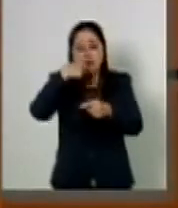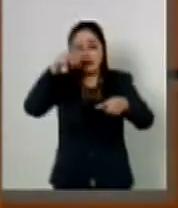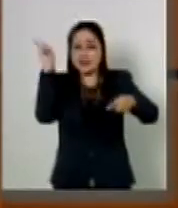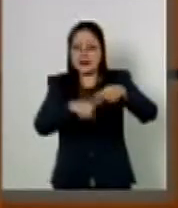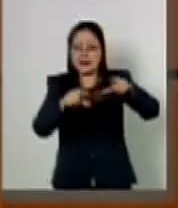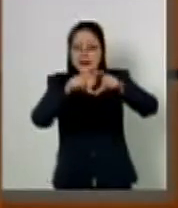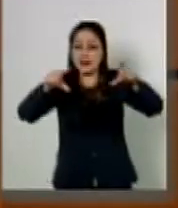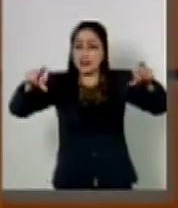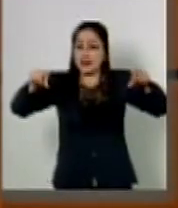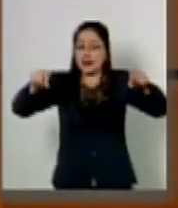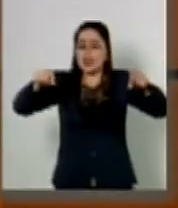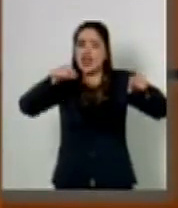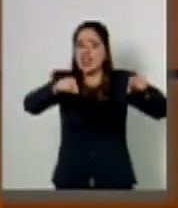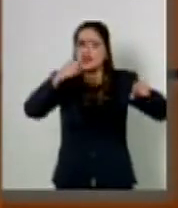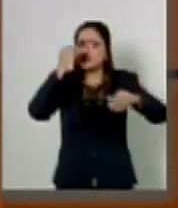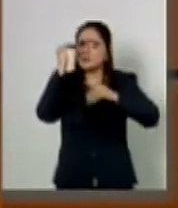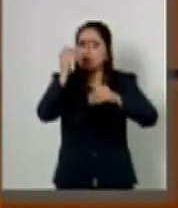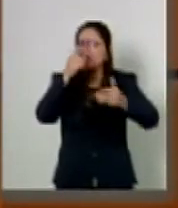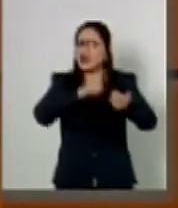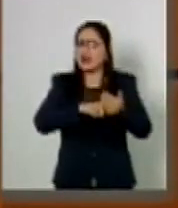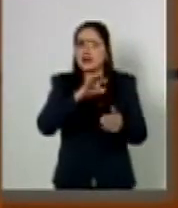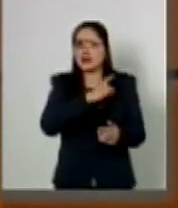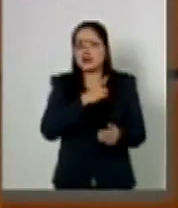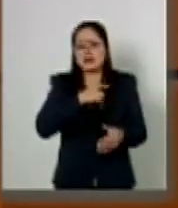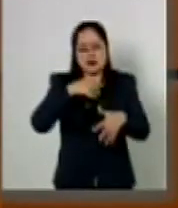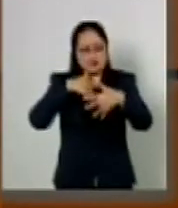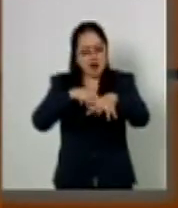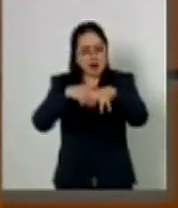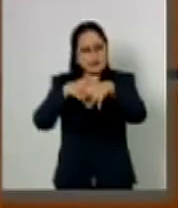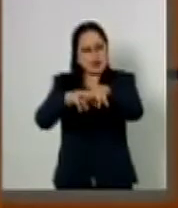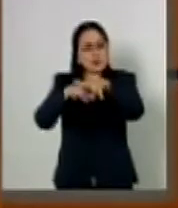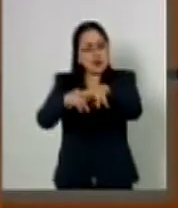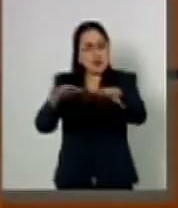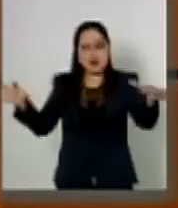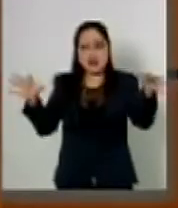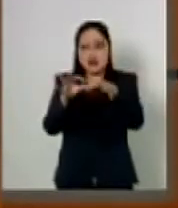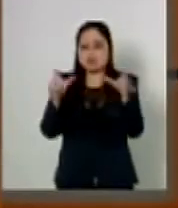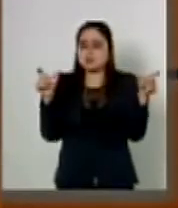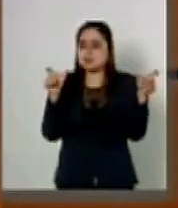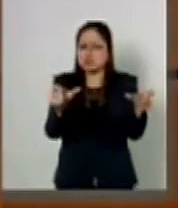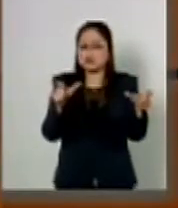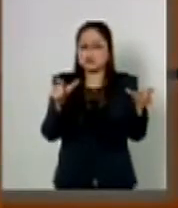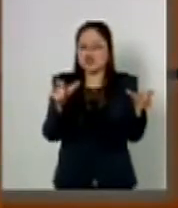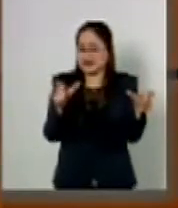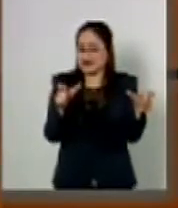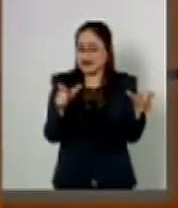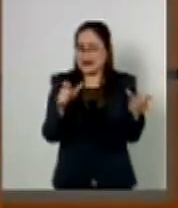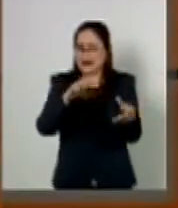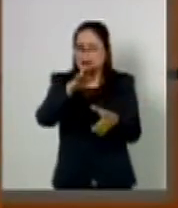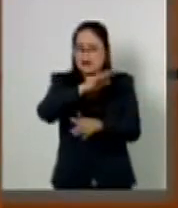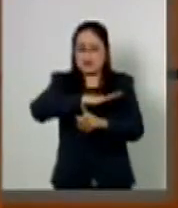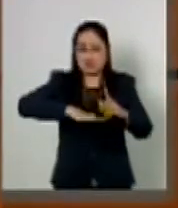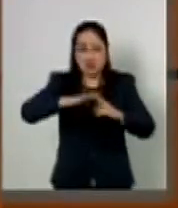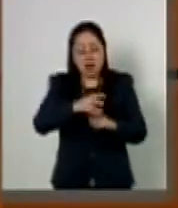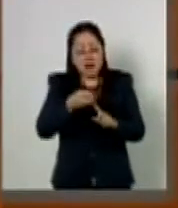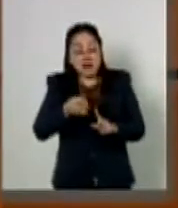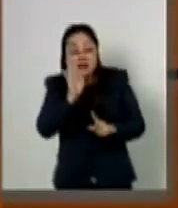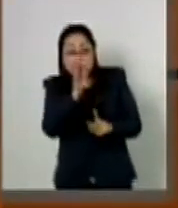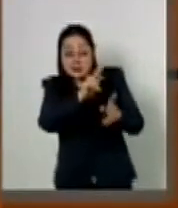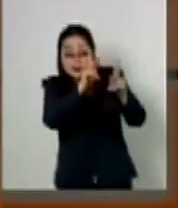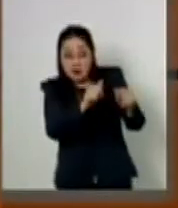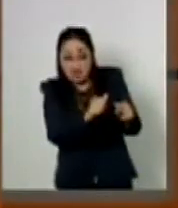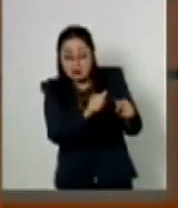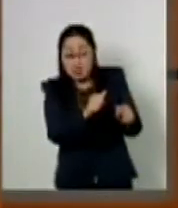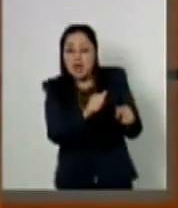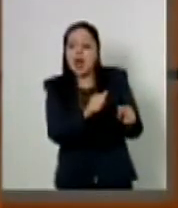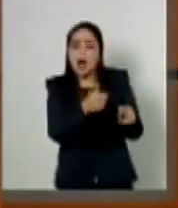la limitante que constituía sujetar las manifestaciones sociales a una condición pacífica que no encontraba